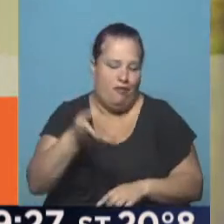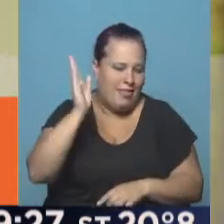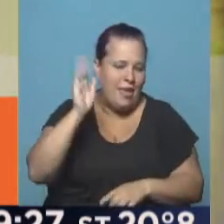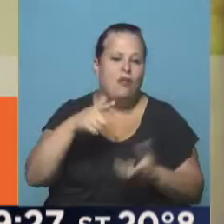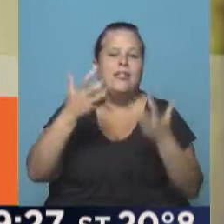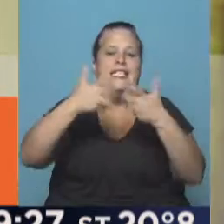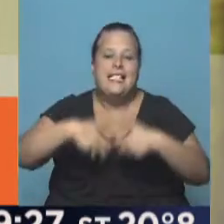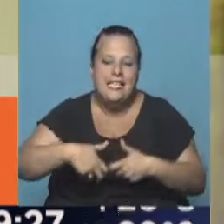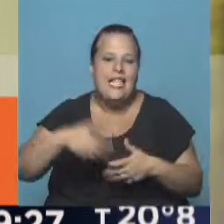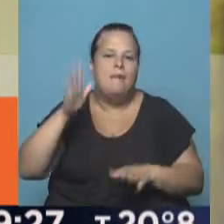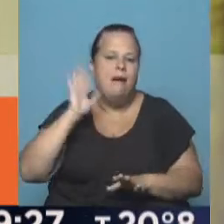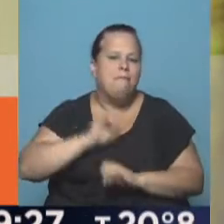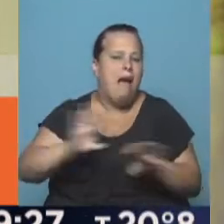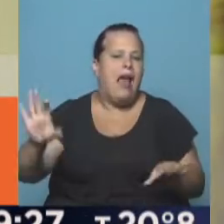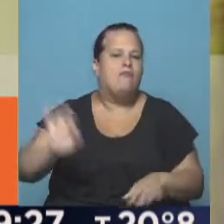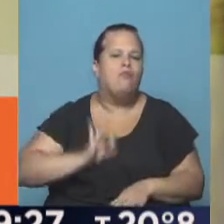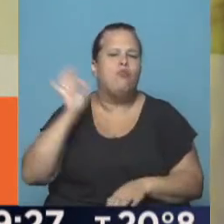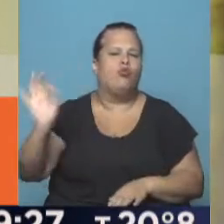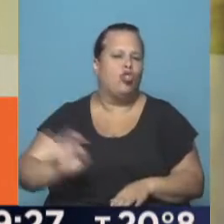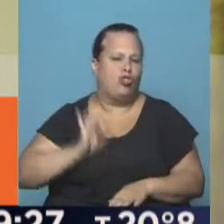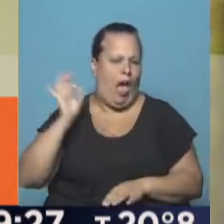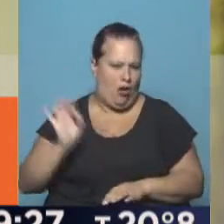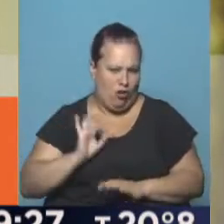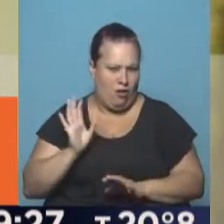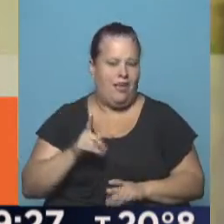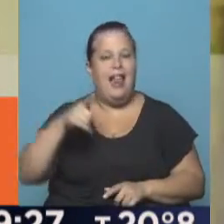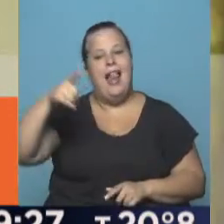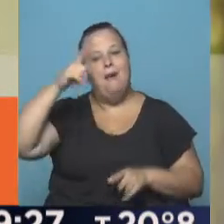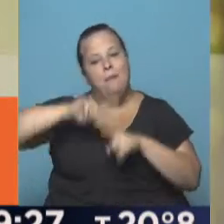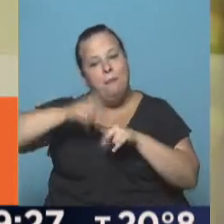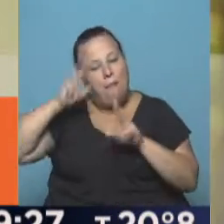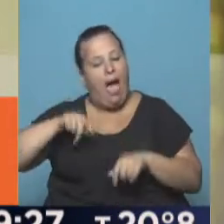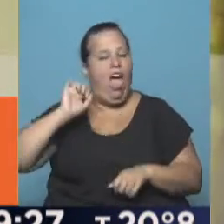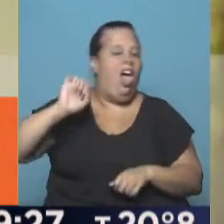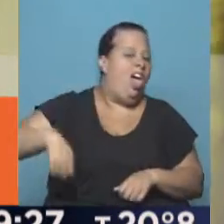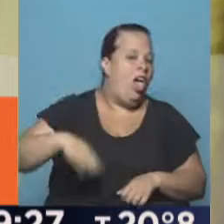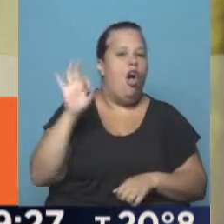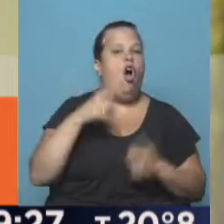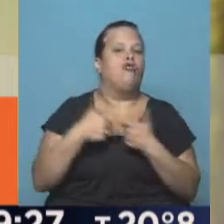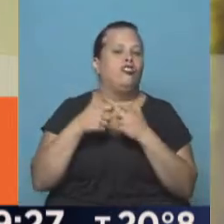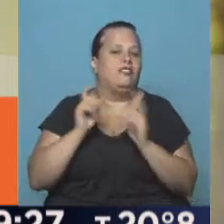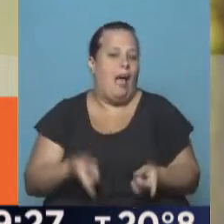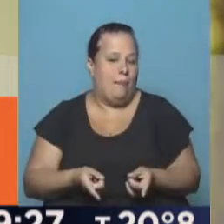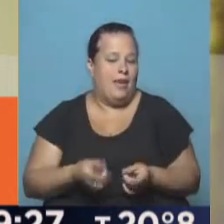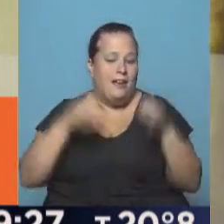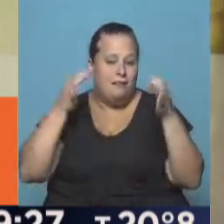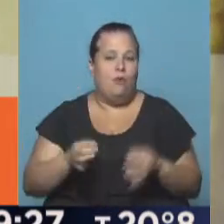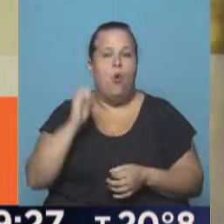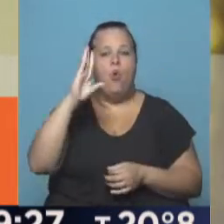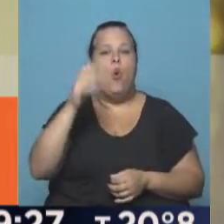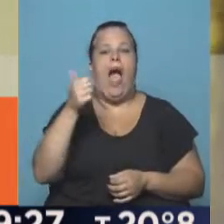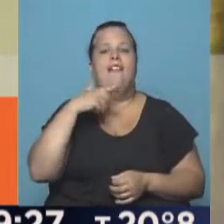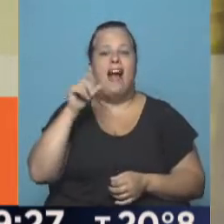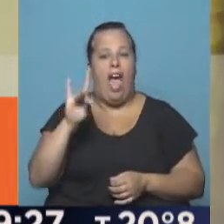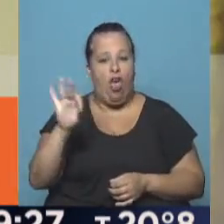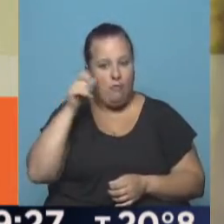es un sistema que ha funcionado mal durante muchos años, donde la política o miró para otro lado o fue cómplice. En el caso puntual del Club Alvarado,